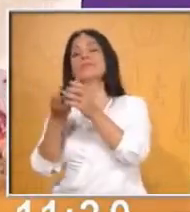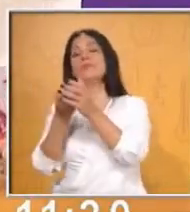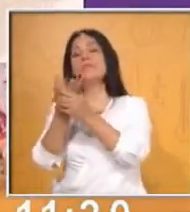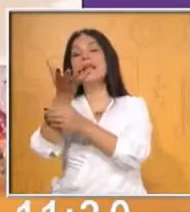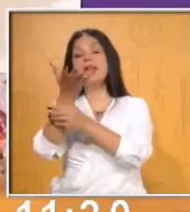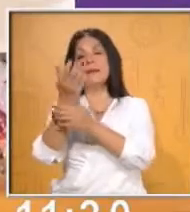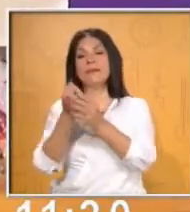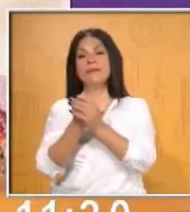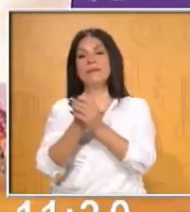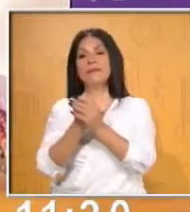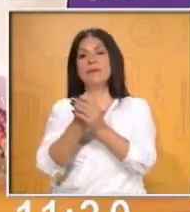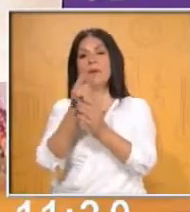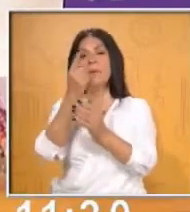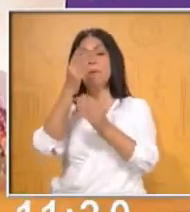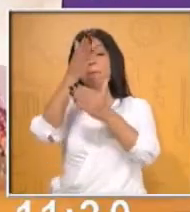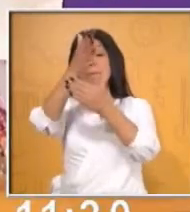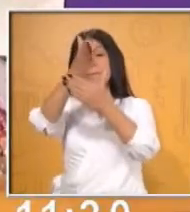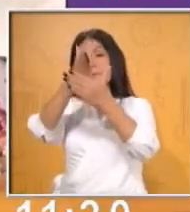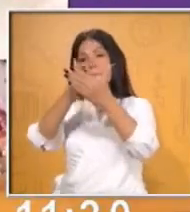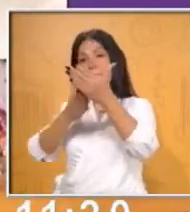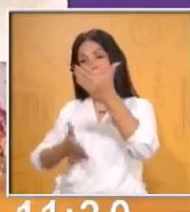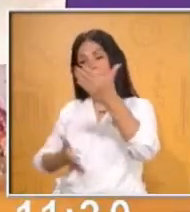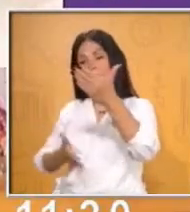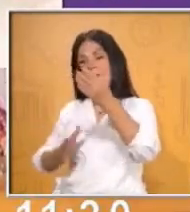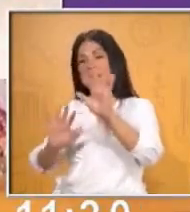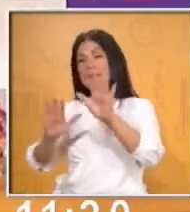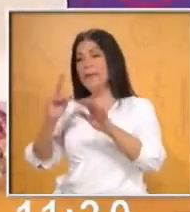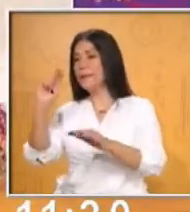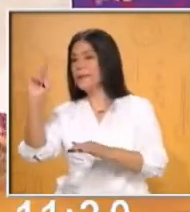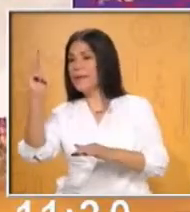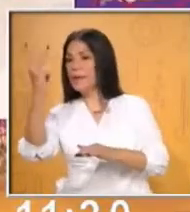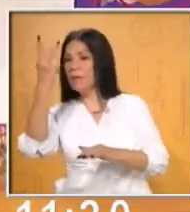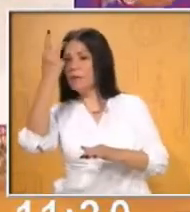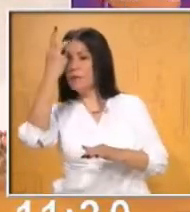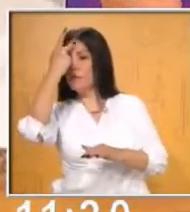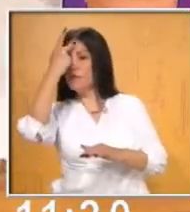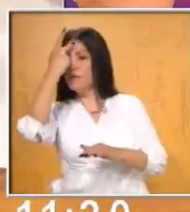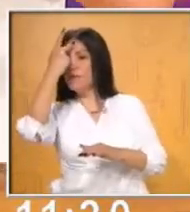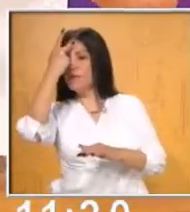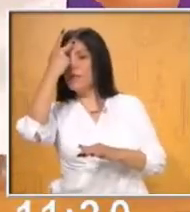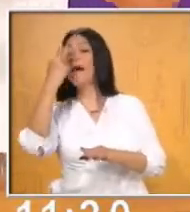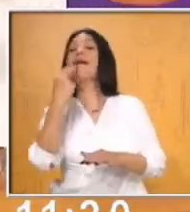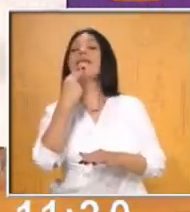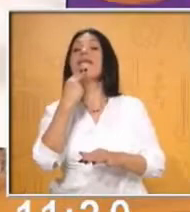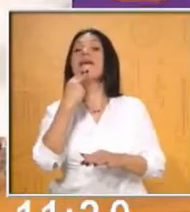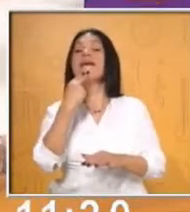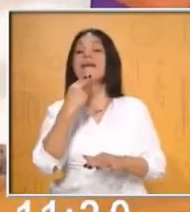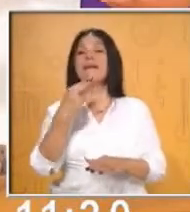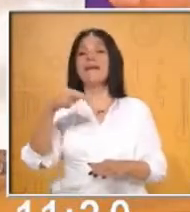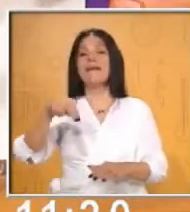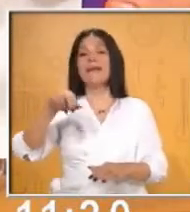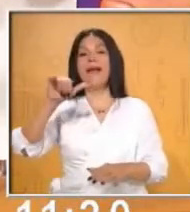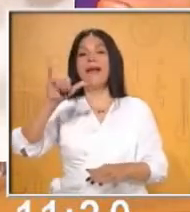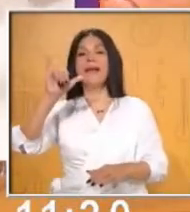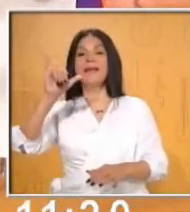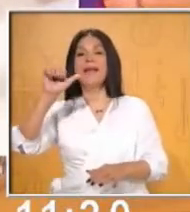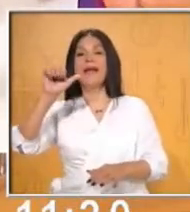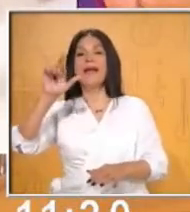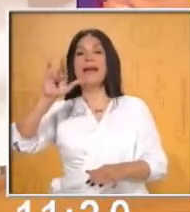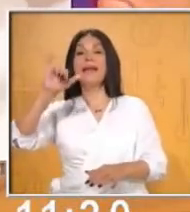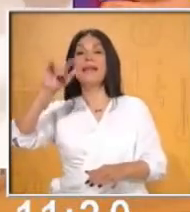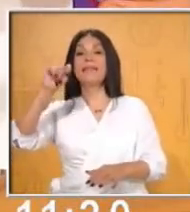marcamos un medio, que sería de San Luis Potosí a Nayarit. Si dividimos la figura en